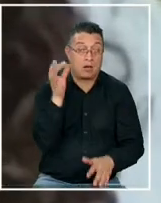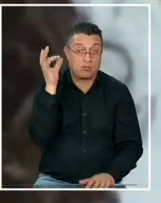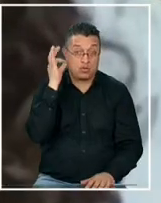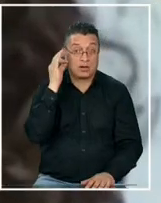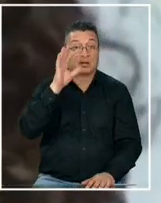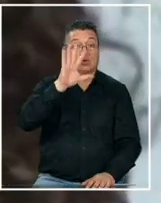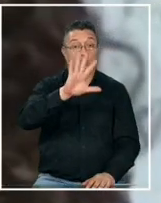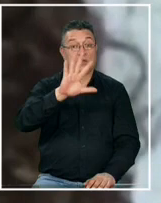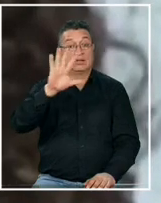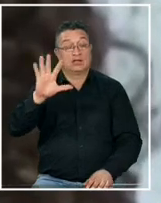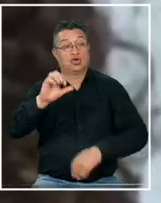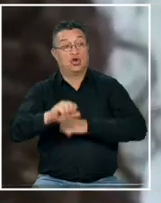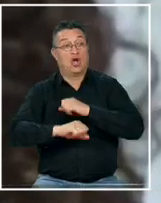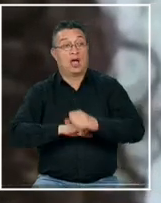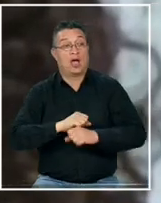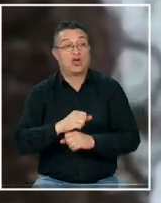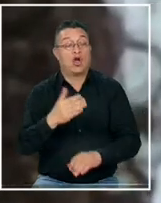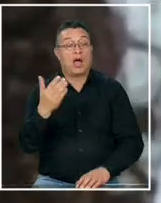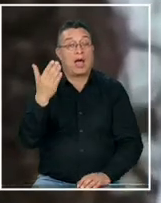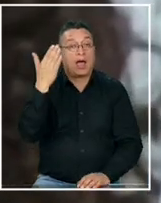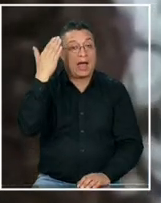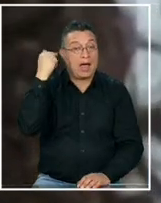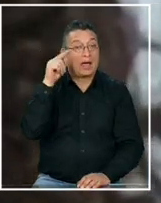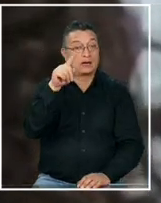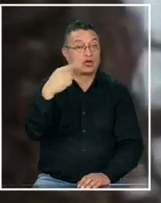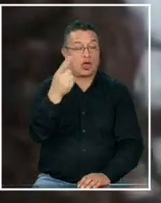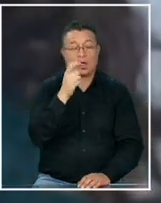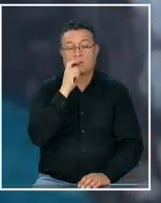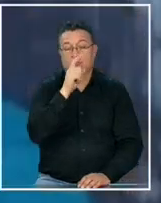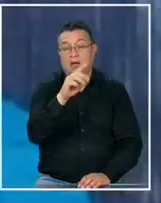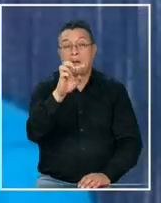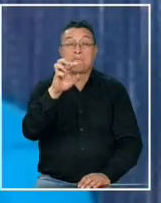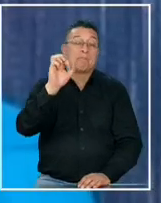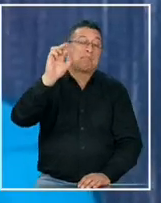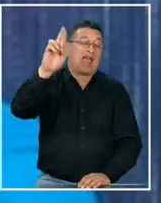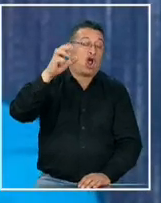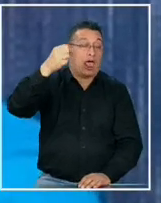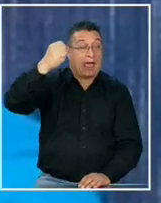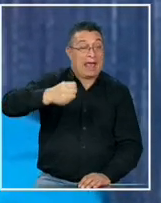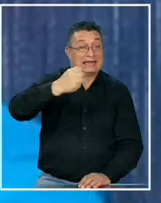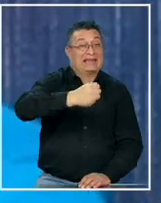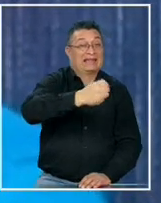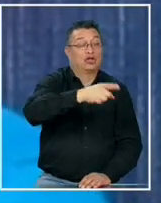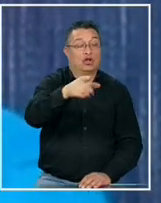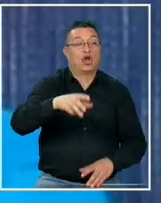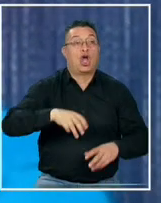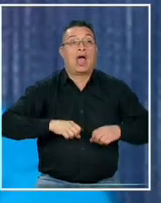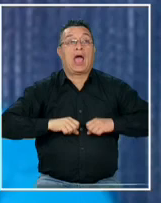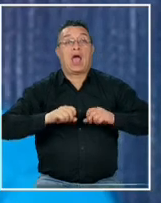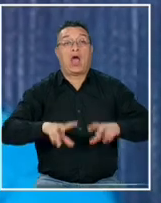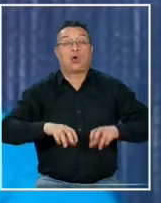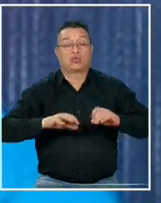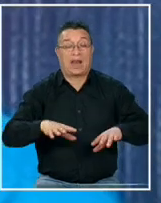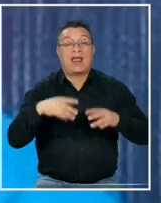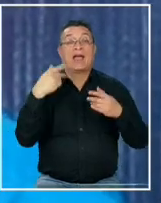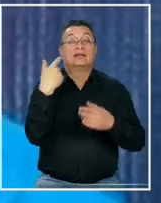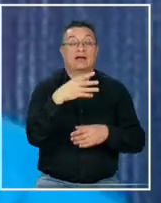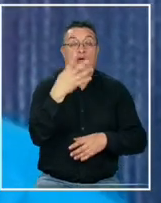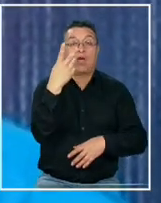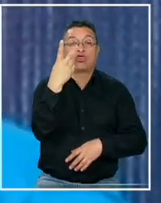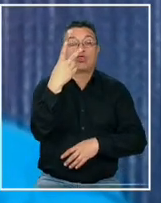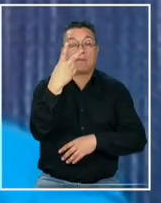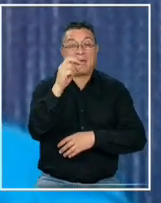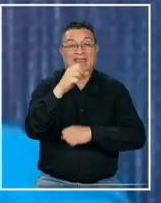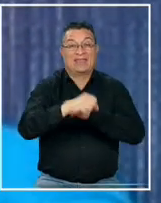55 años que alguna vez fue considerada como la peor asesinada de Australia y que pasó dos décadas en